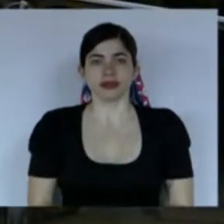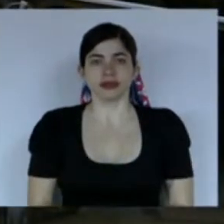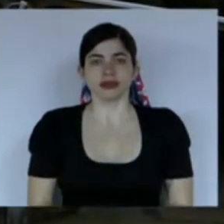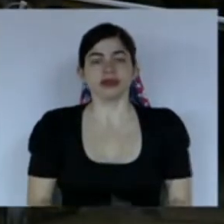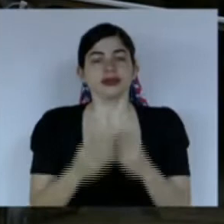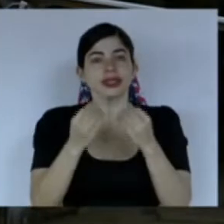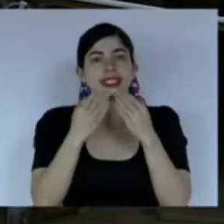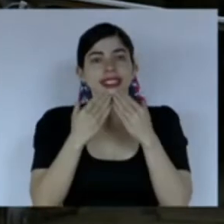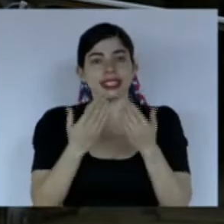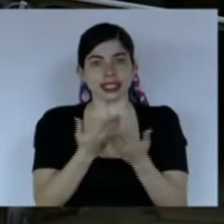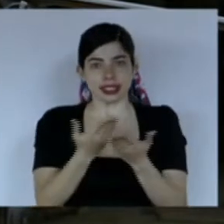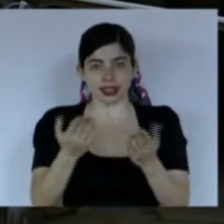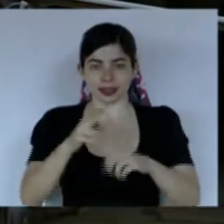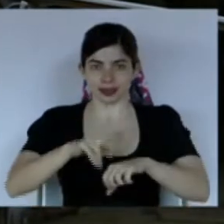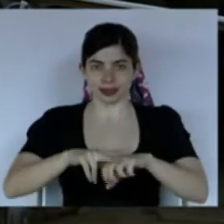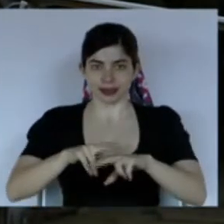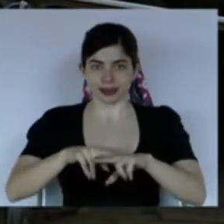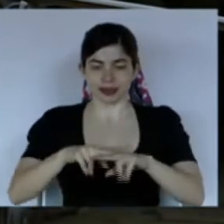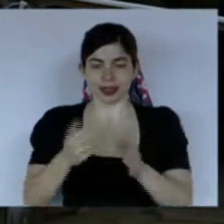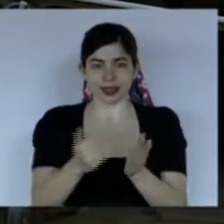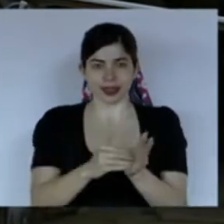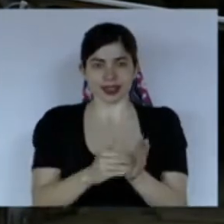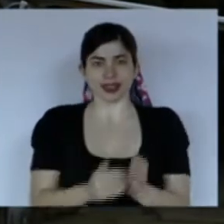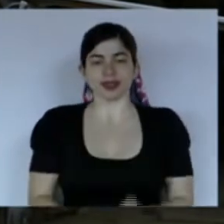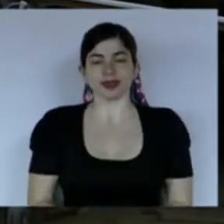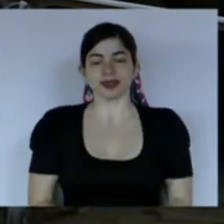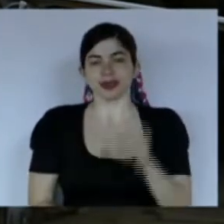Muchas gracias. Pueden ocupar nuevamente sus espacios.